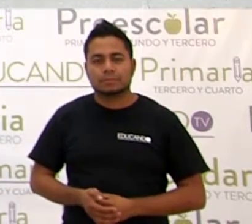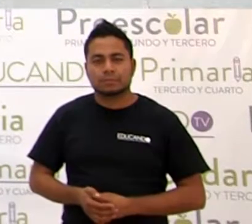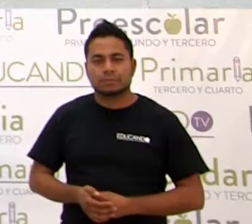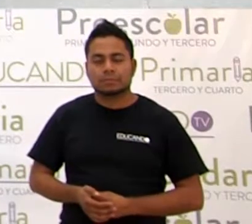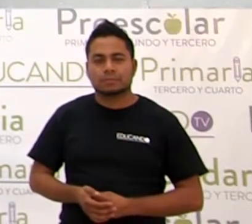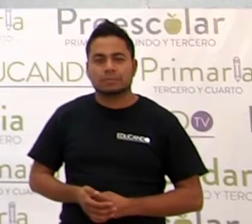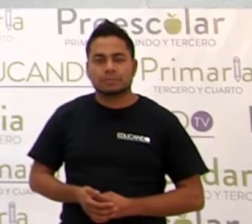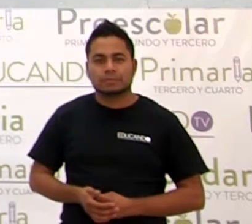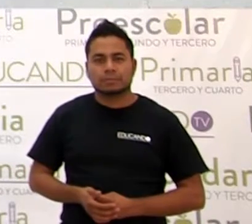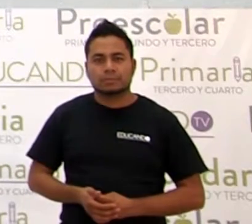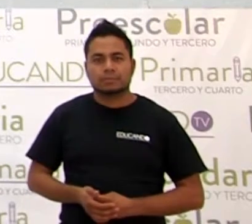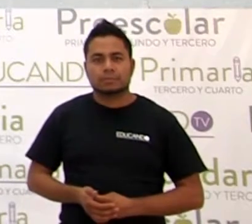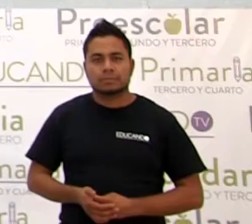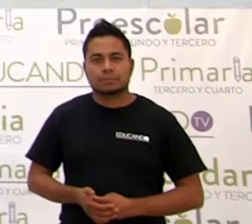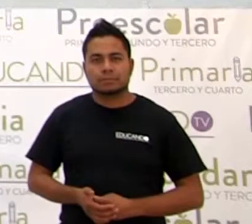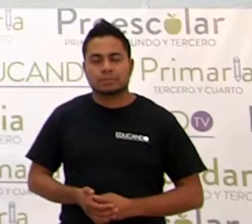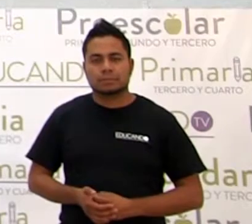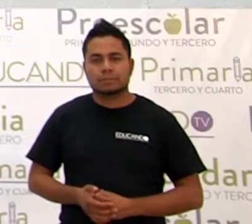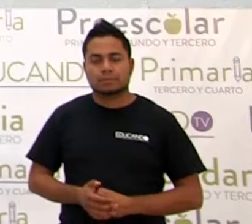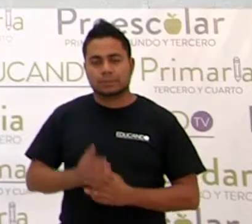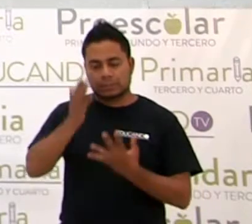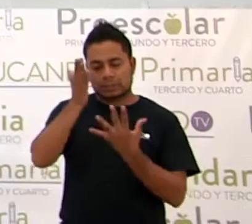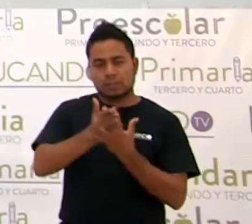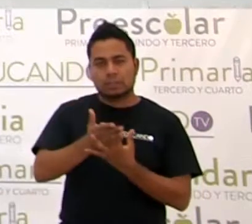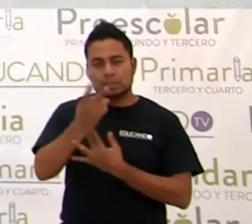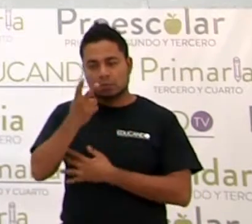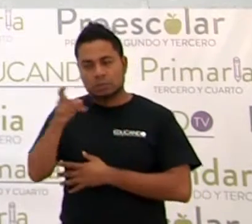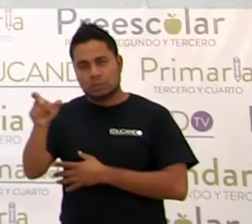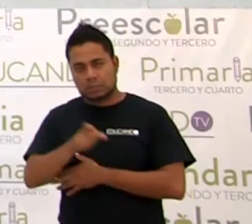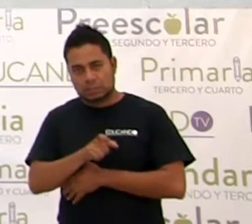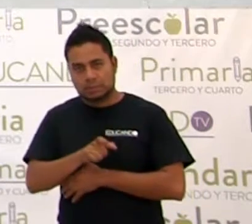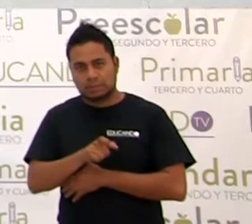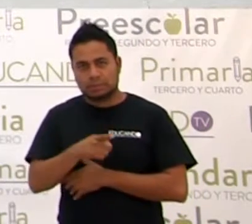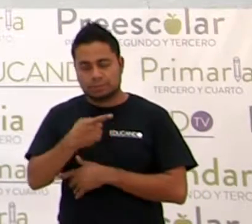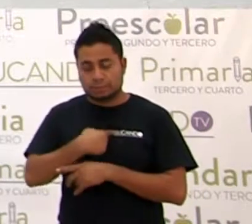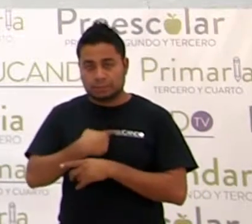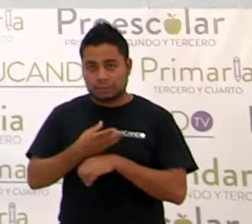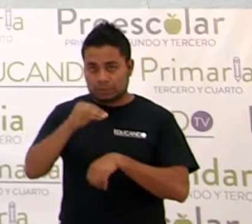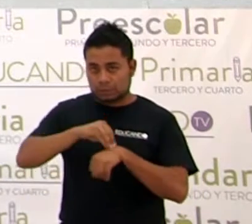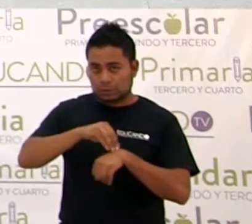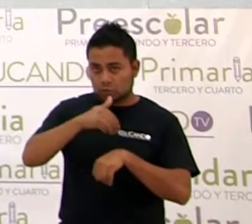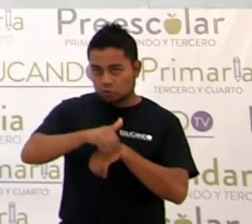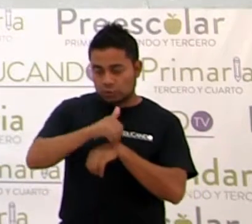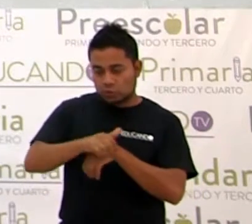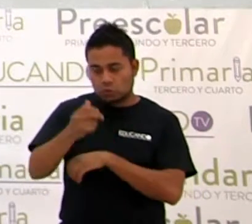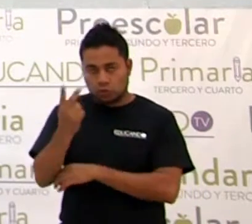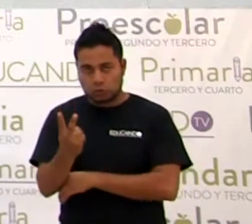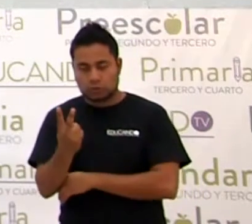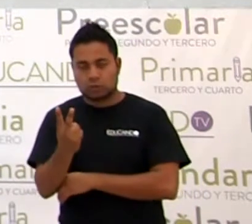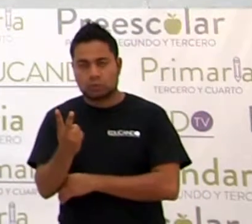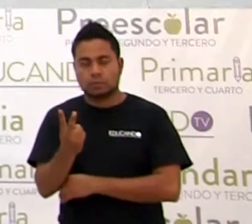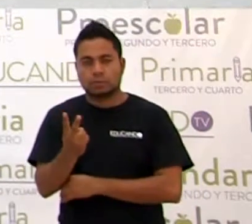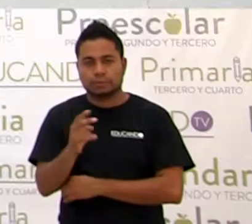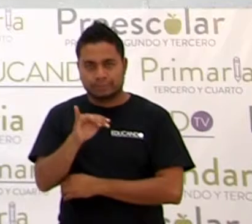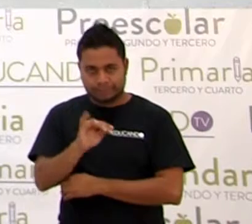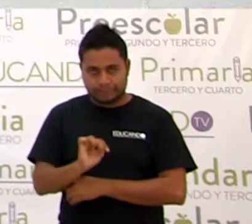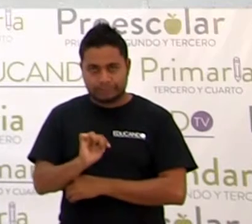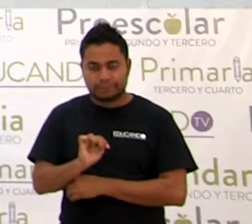Entre, entre dos X. Ponemos el número dos, ¿sí?